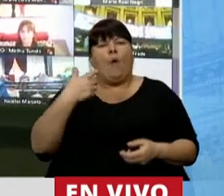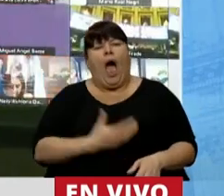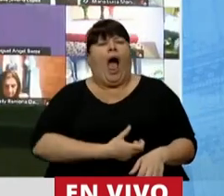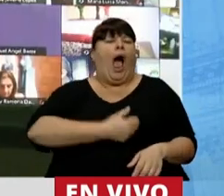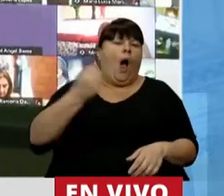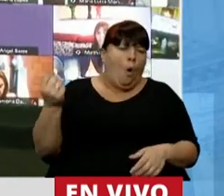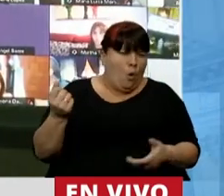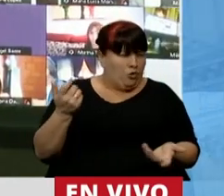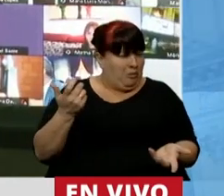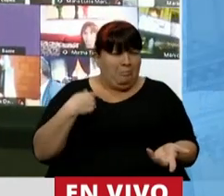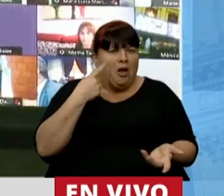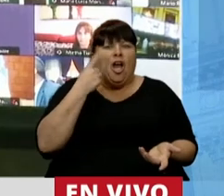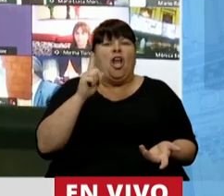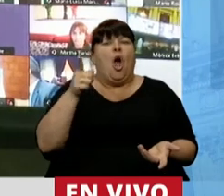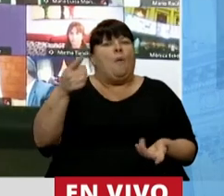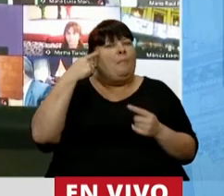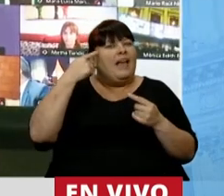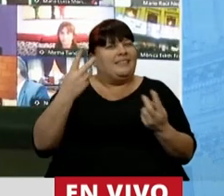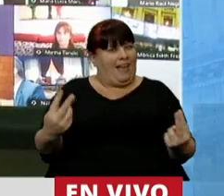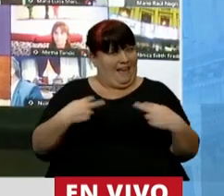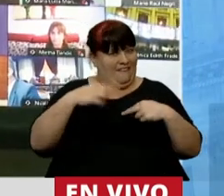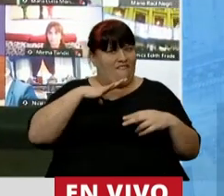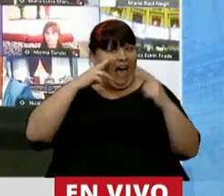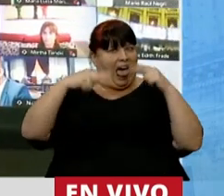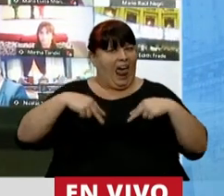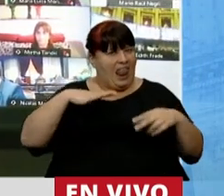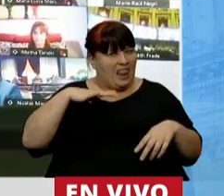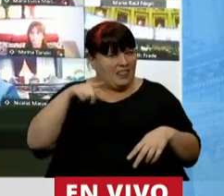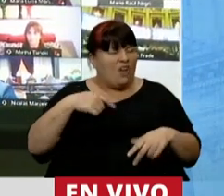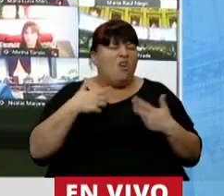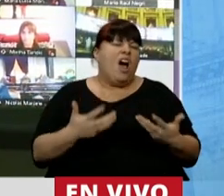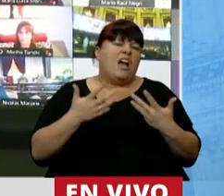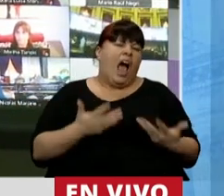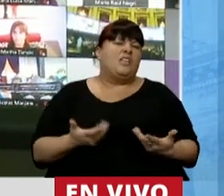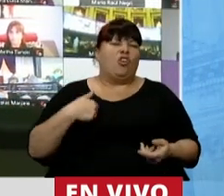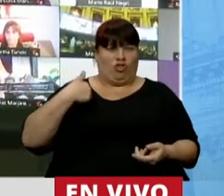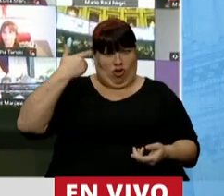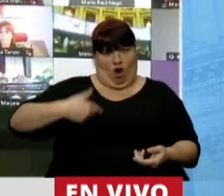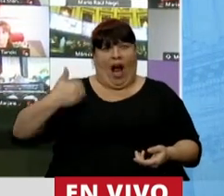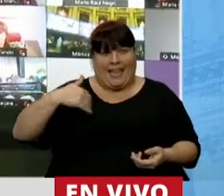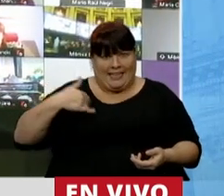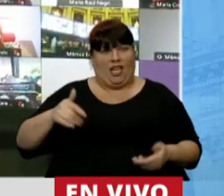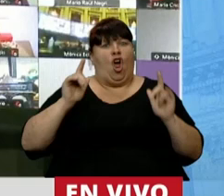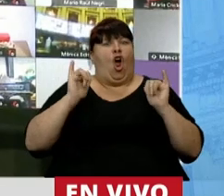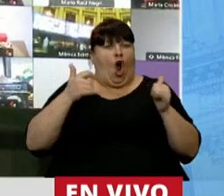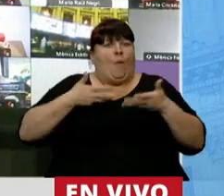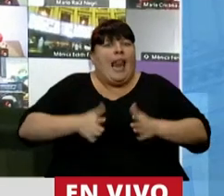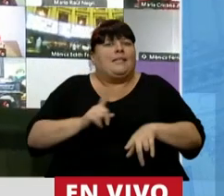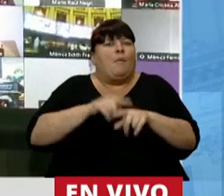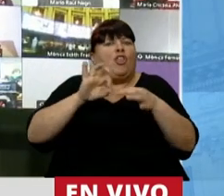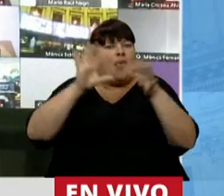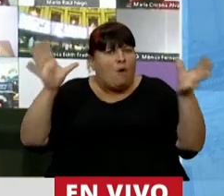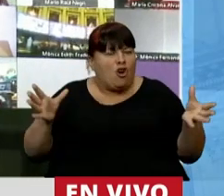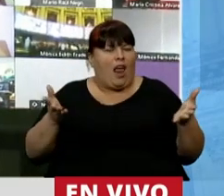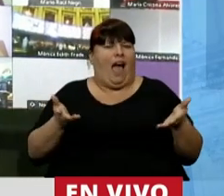el ajuste, y yo no veo que miren hacia adentro. Pero estoy un poco cansado como argentino, como joven, nacido en democracia,